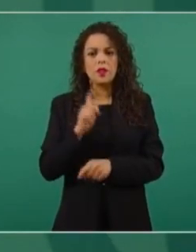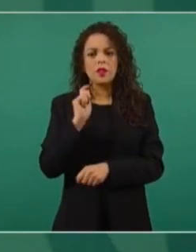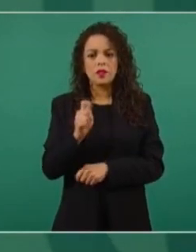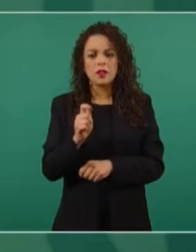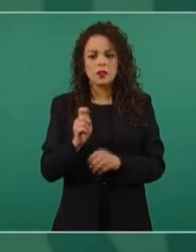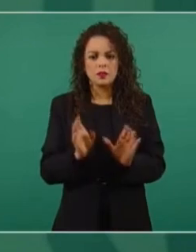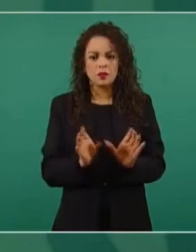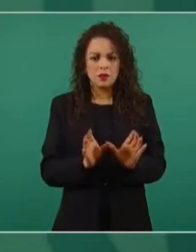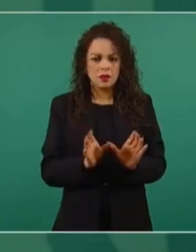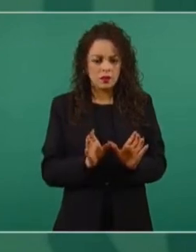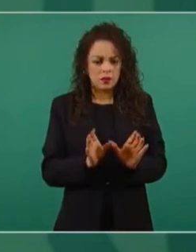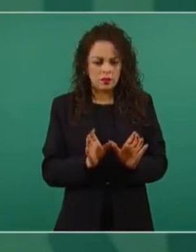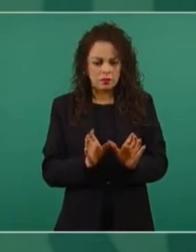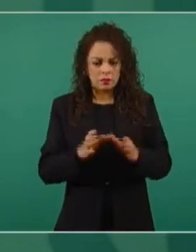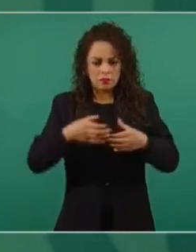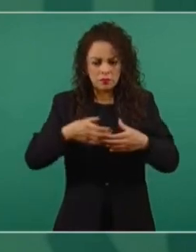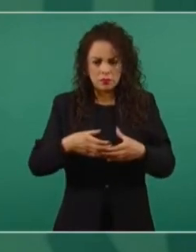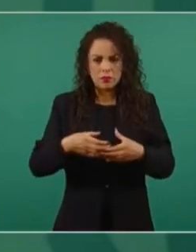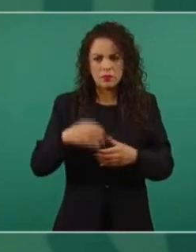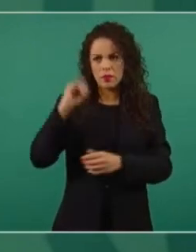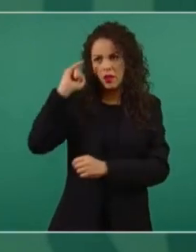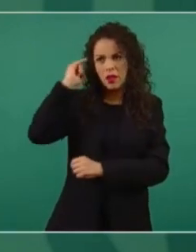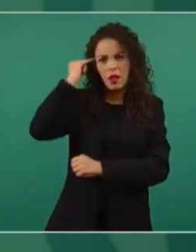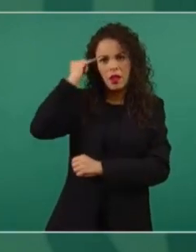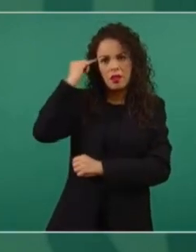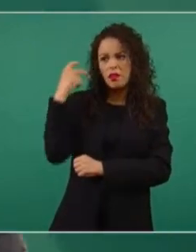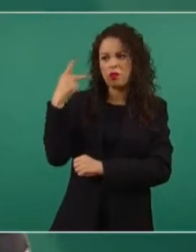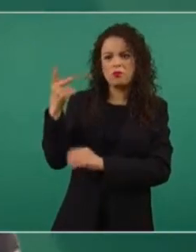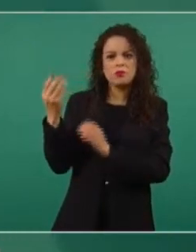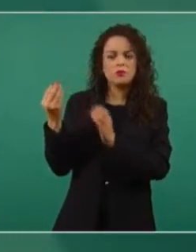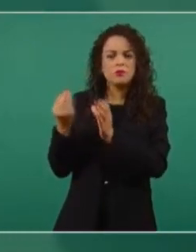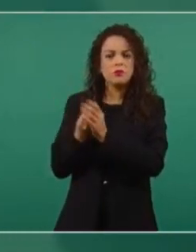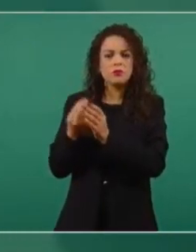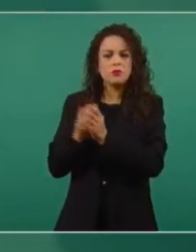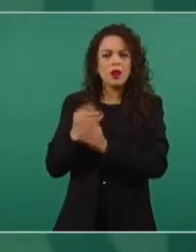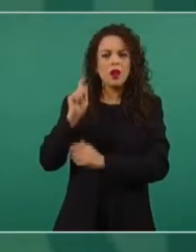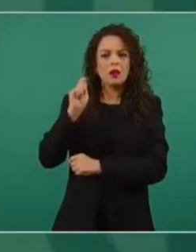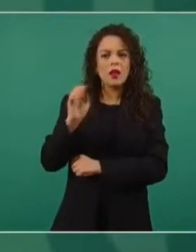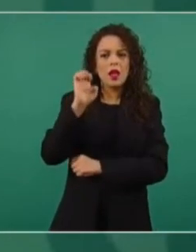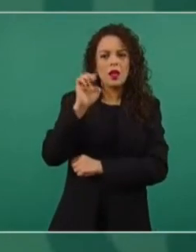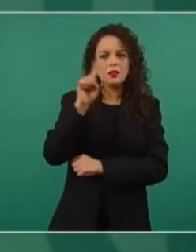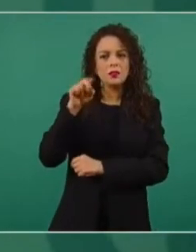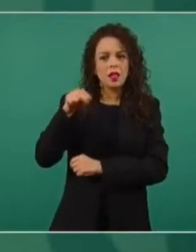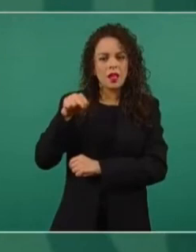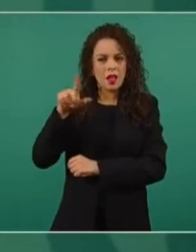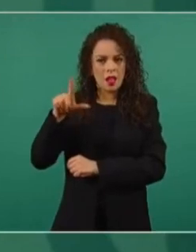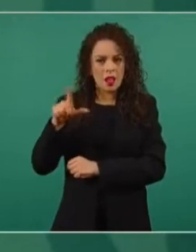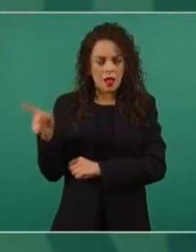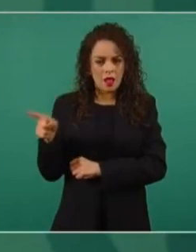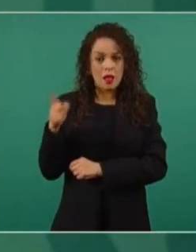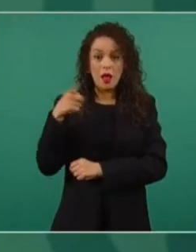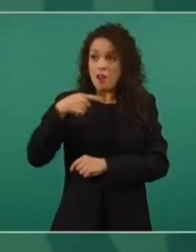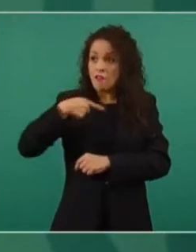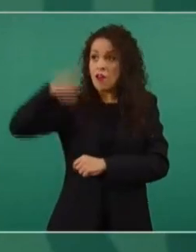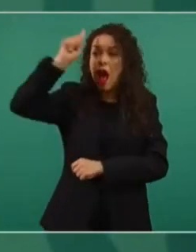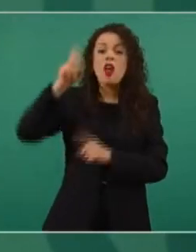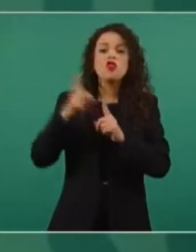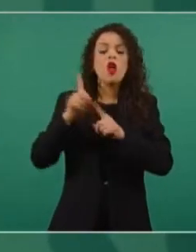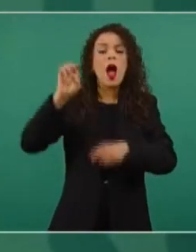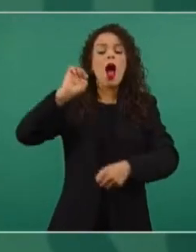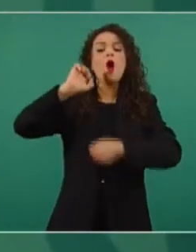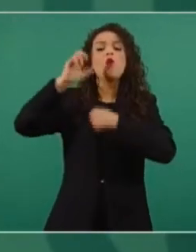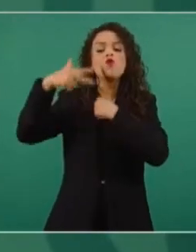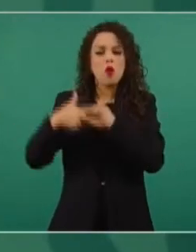indígenas zapatistas que van a Europa. Hoy